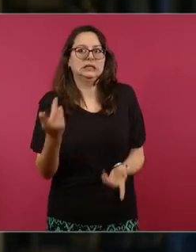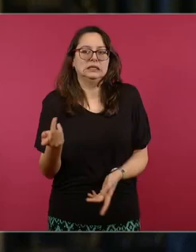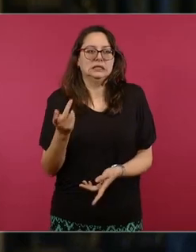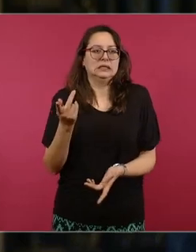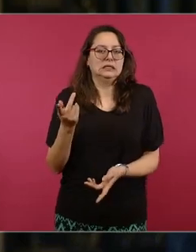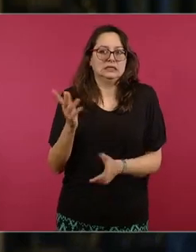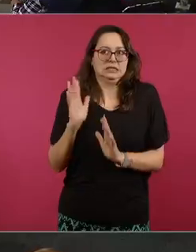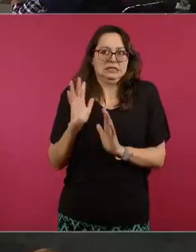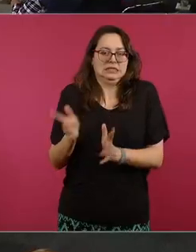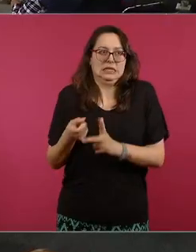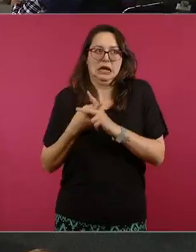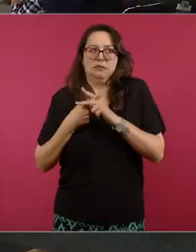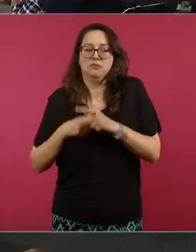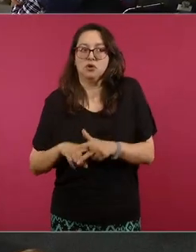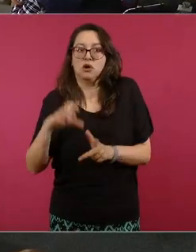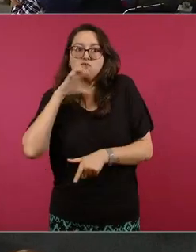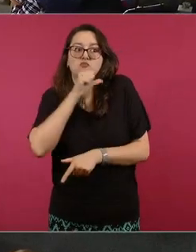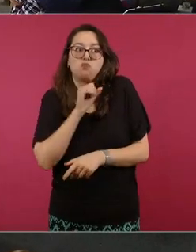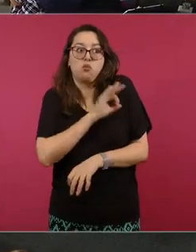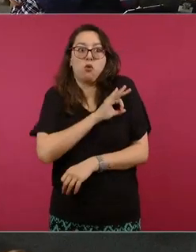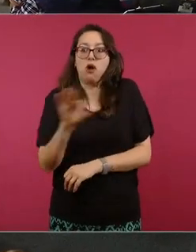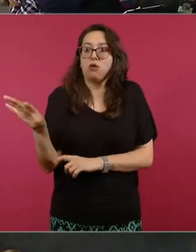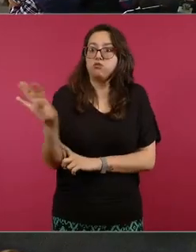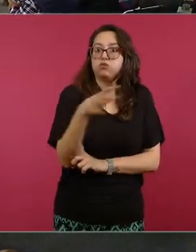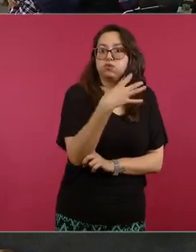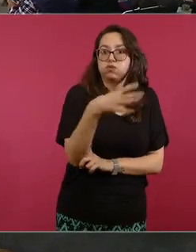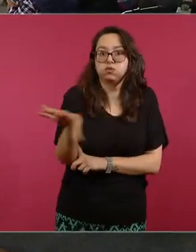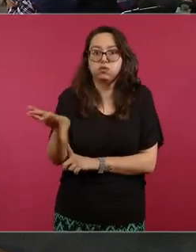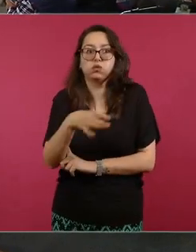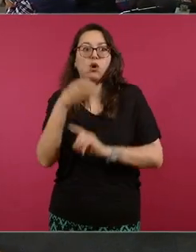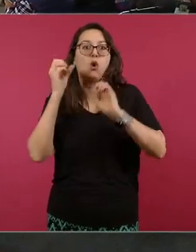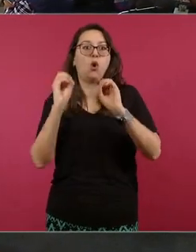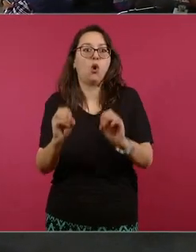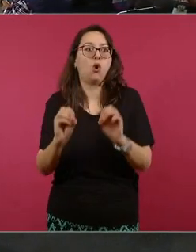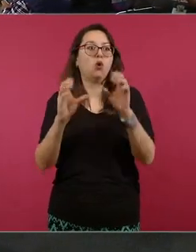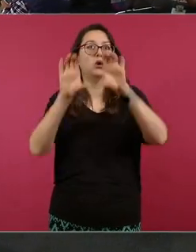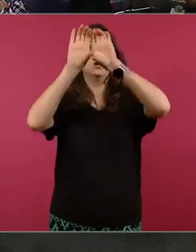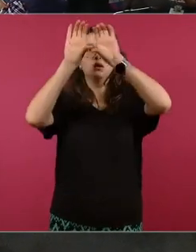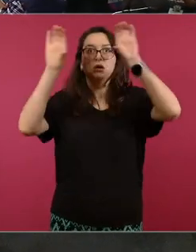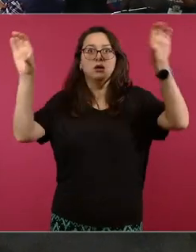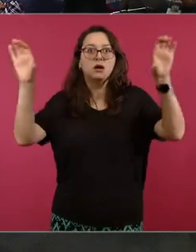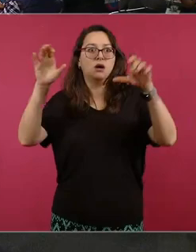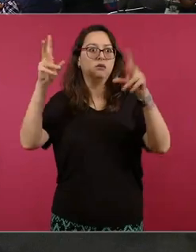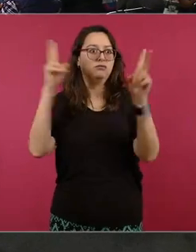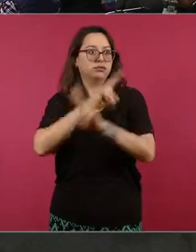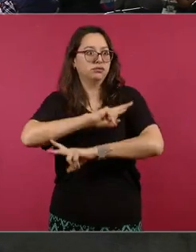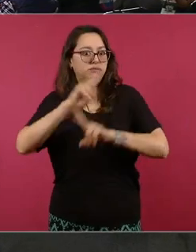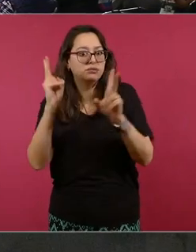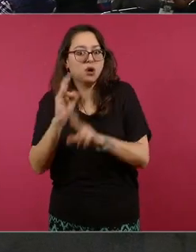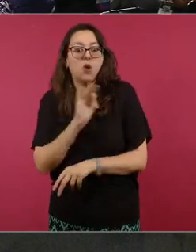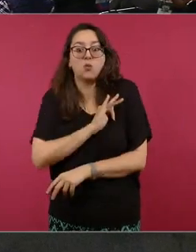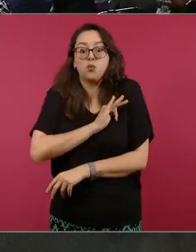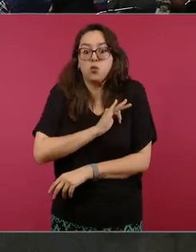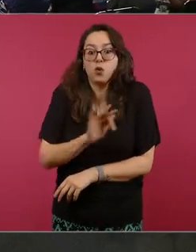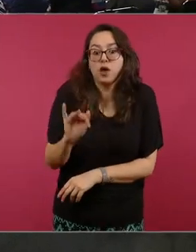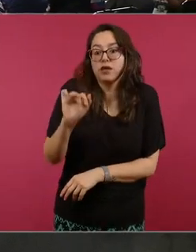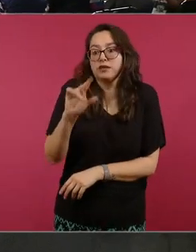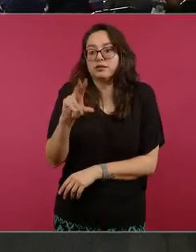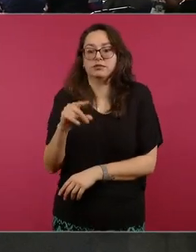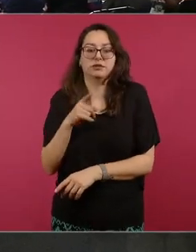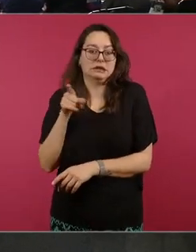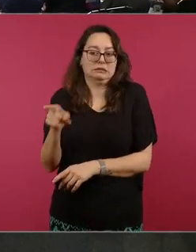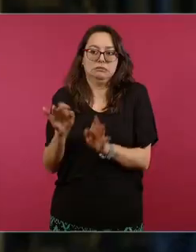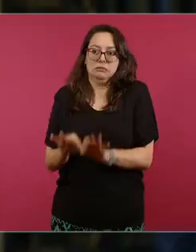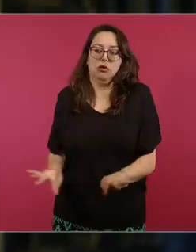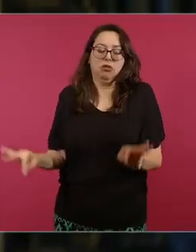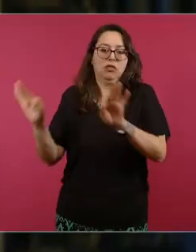Sonora y en Hermosillo y algunas otras ciudades este es un asunto de vital importancia porque justamente las temperaturas pues suben a más de cincuenta